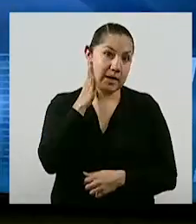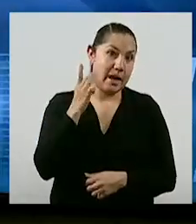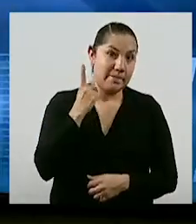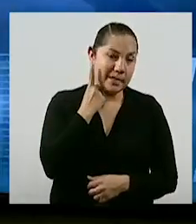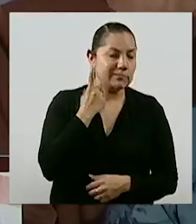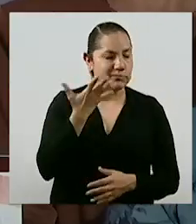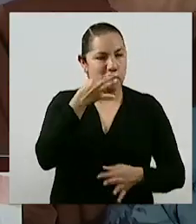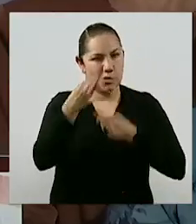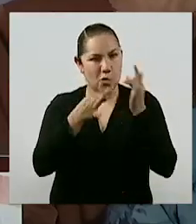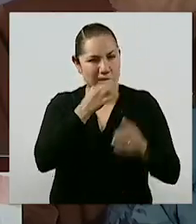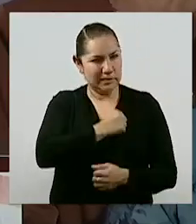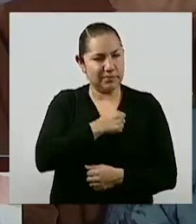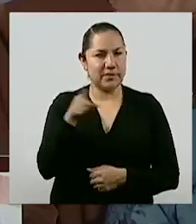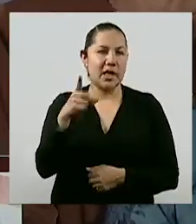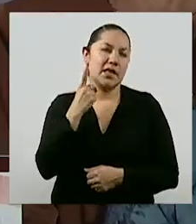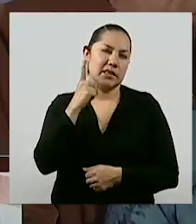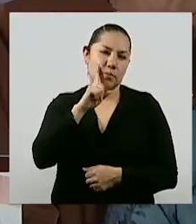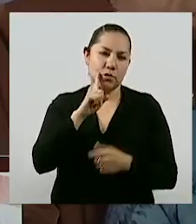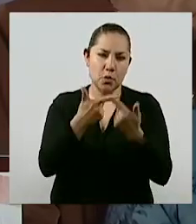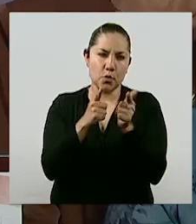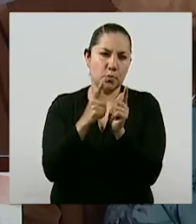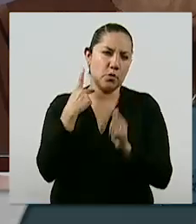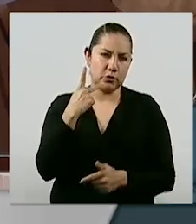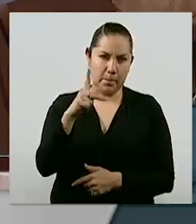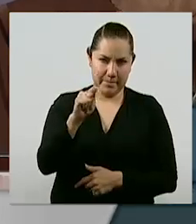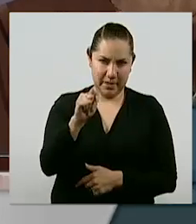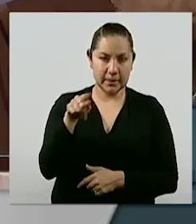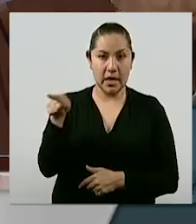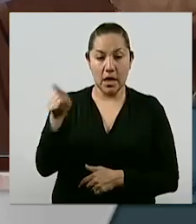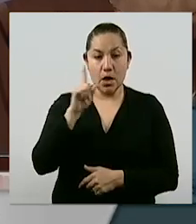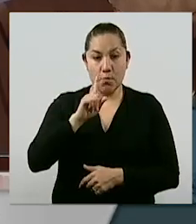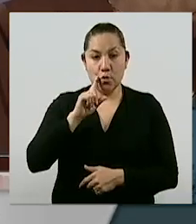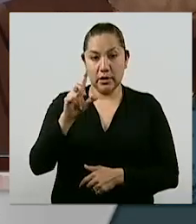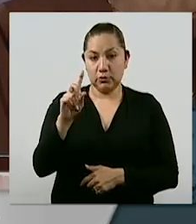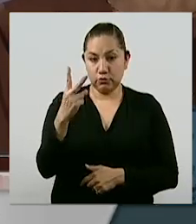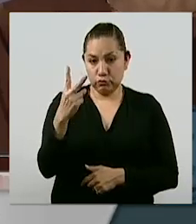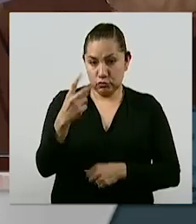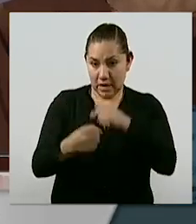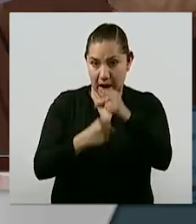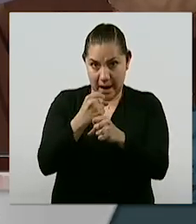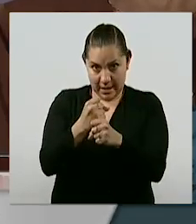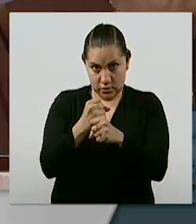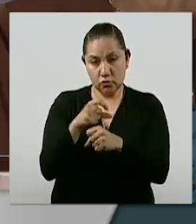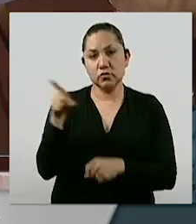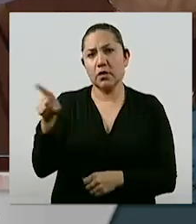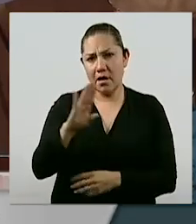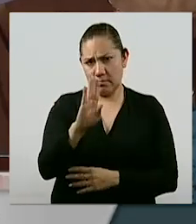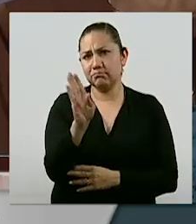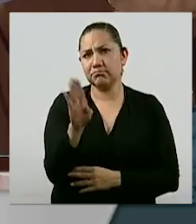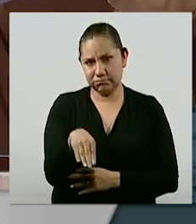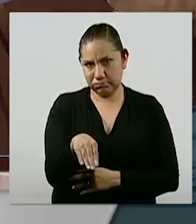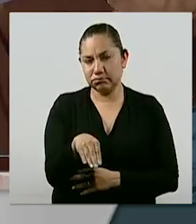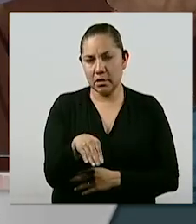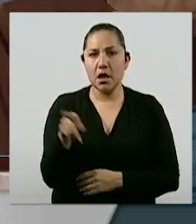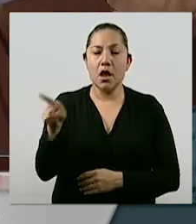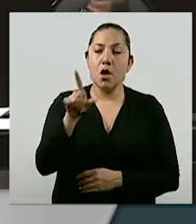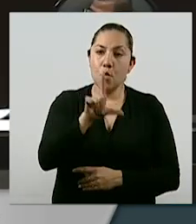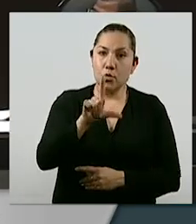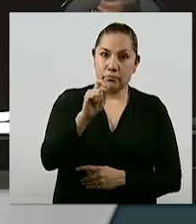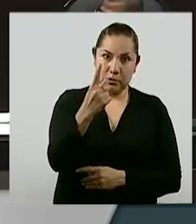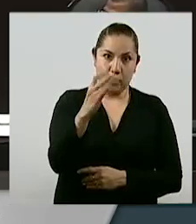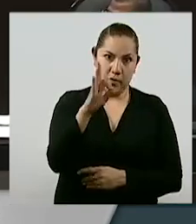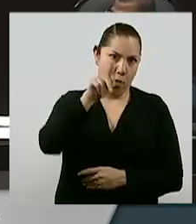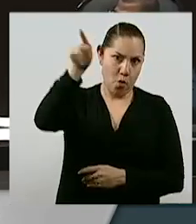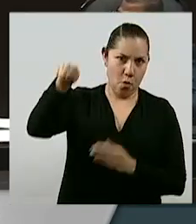Trabajo, Celeste Sánchez Romero, falleció a los 32 años. Esto se informó este lunes 21 de febrero. Esto ocurrió en